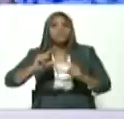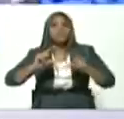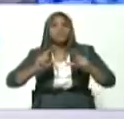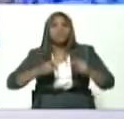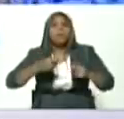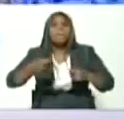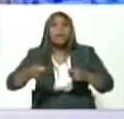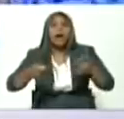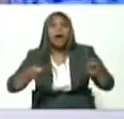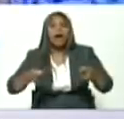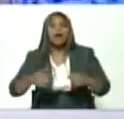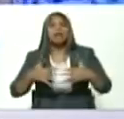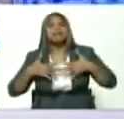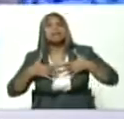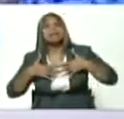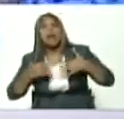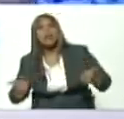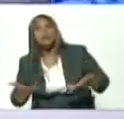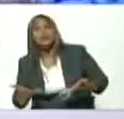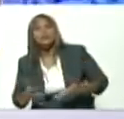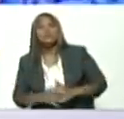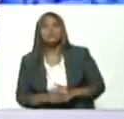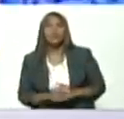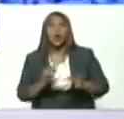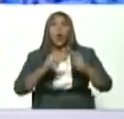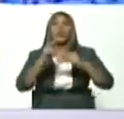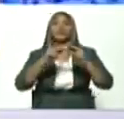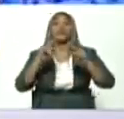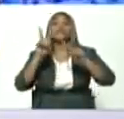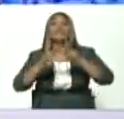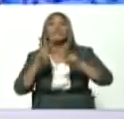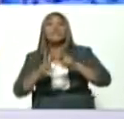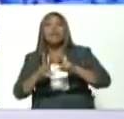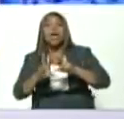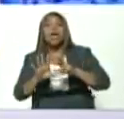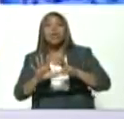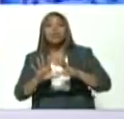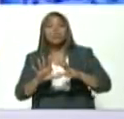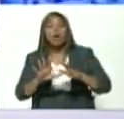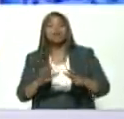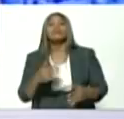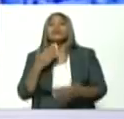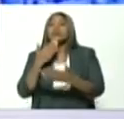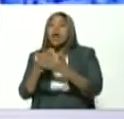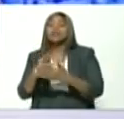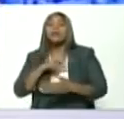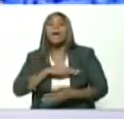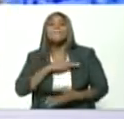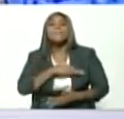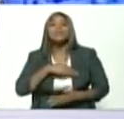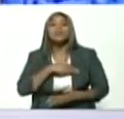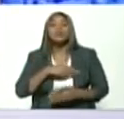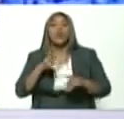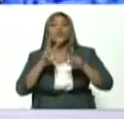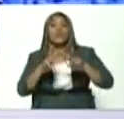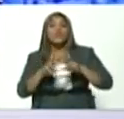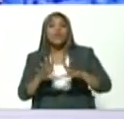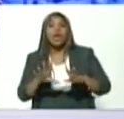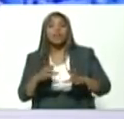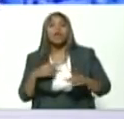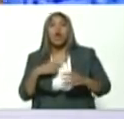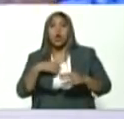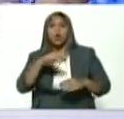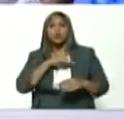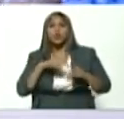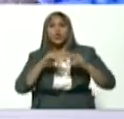la salud construir vivienda con el favor de la gran misión vivienda Venezuela le damos el terreno